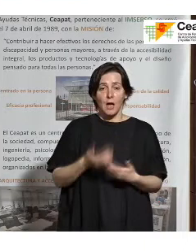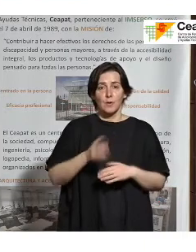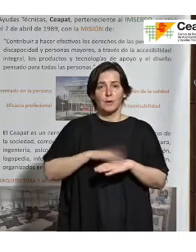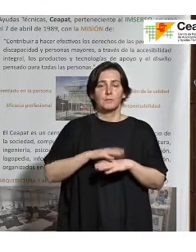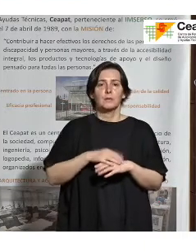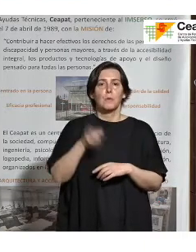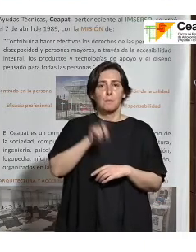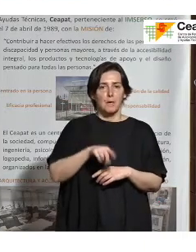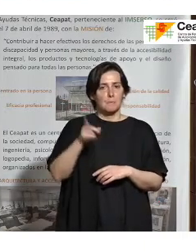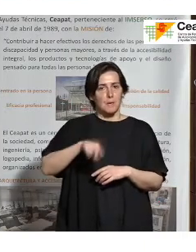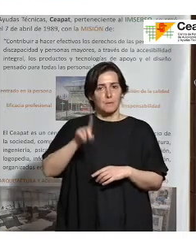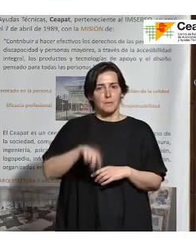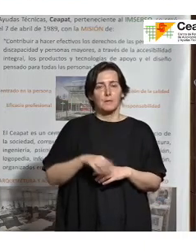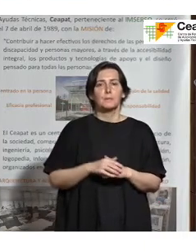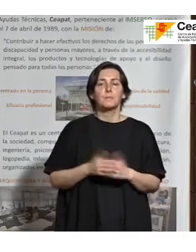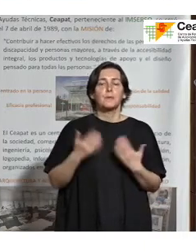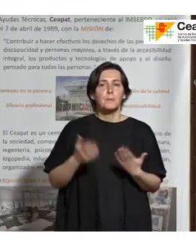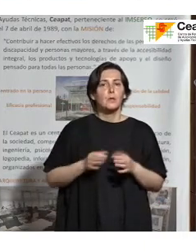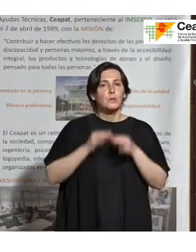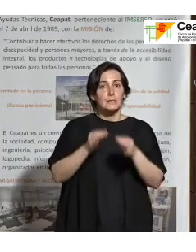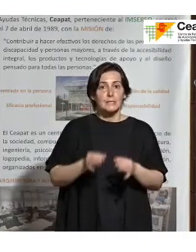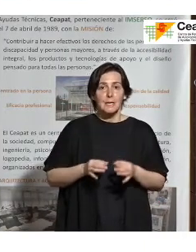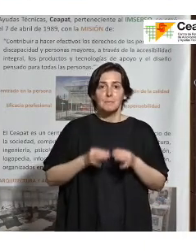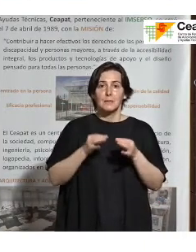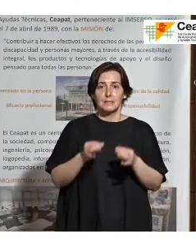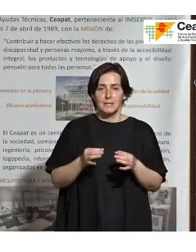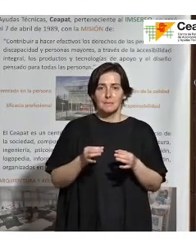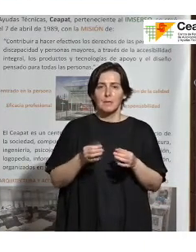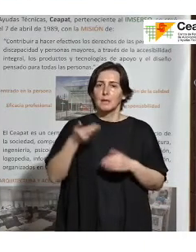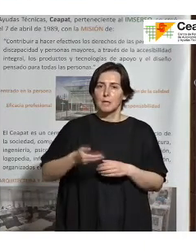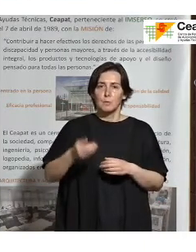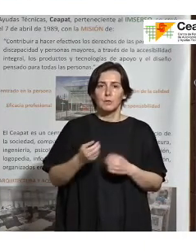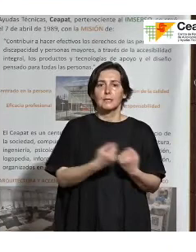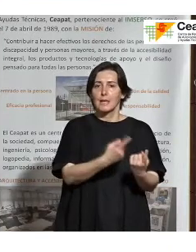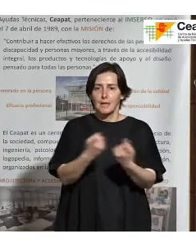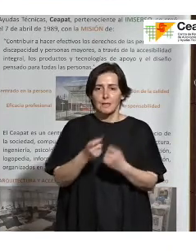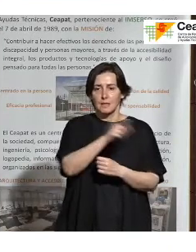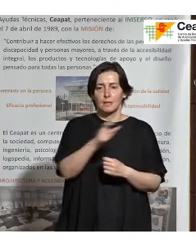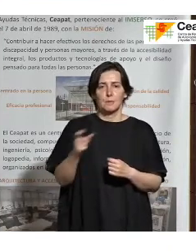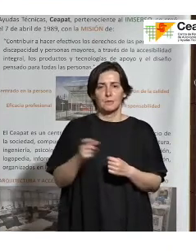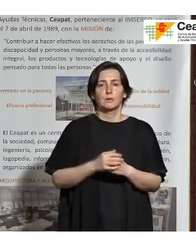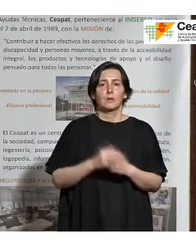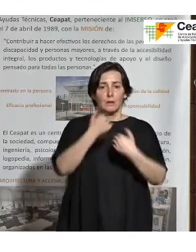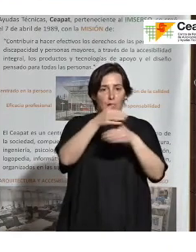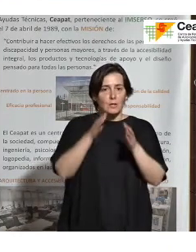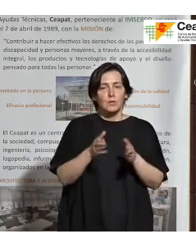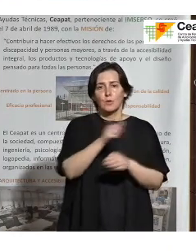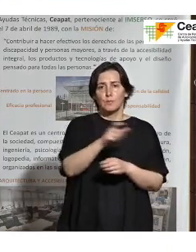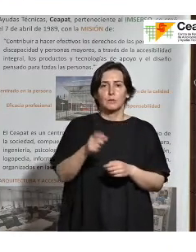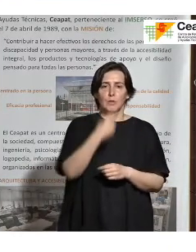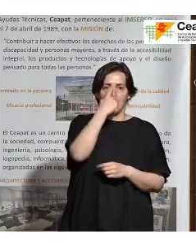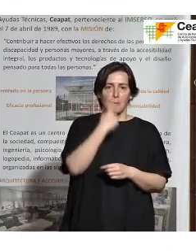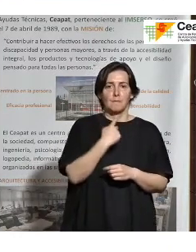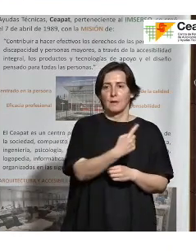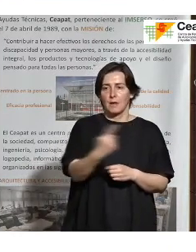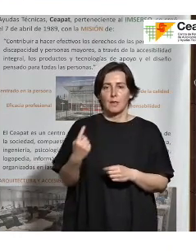mínimo mensual. Pero siempre teniendo en cuenta las necesidades de la persona. Lo que hablaba antes, atención central a la persona, atención por perfiles, lo que